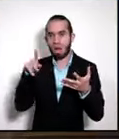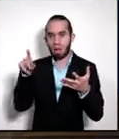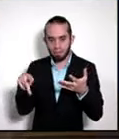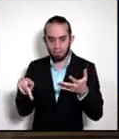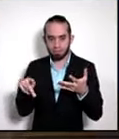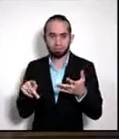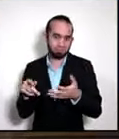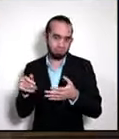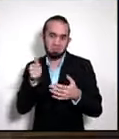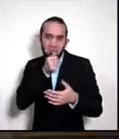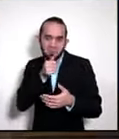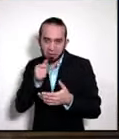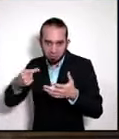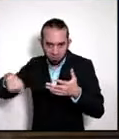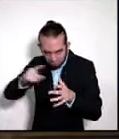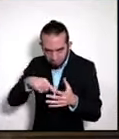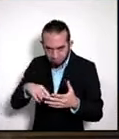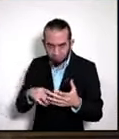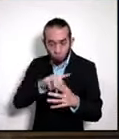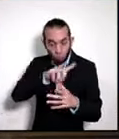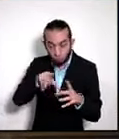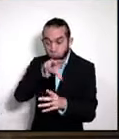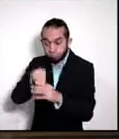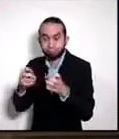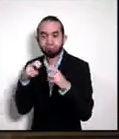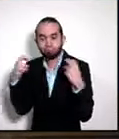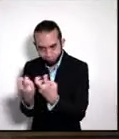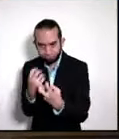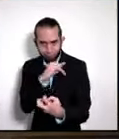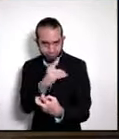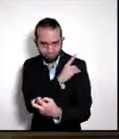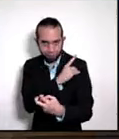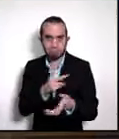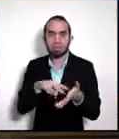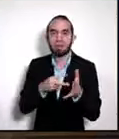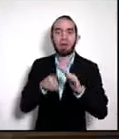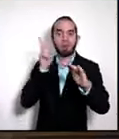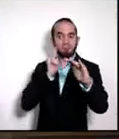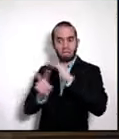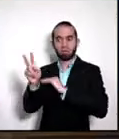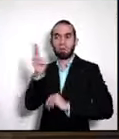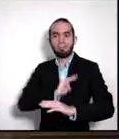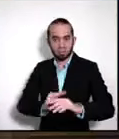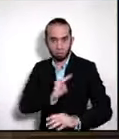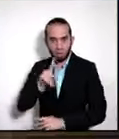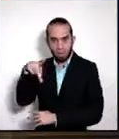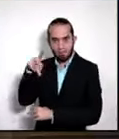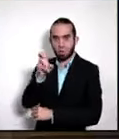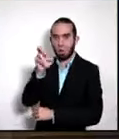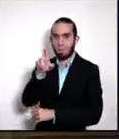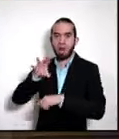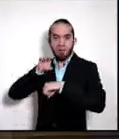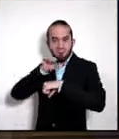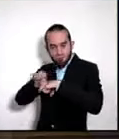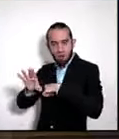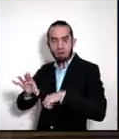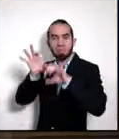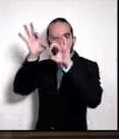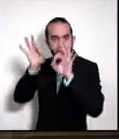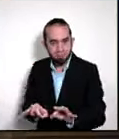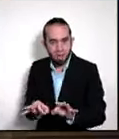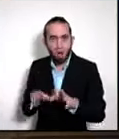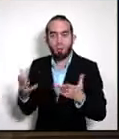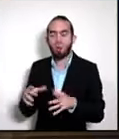De manera que la dirección, la visión de Procómer está influida y determinada por ese esfuerzo